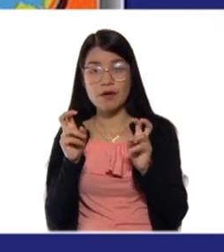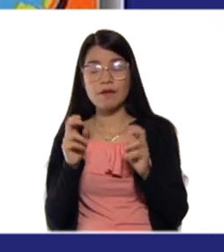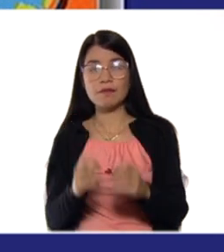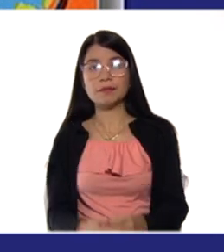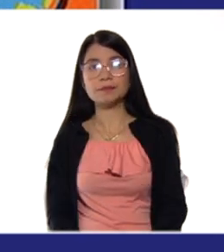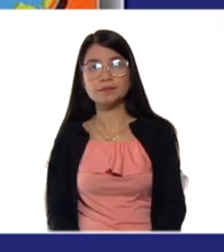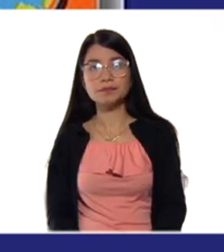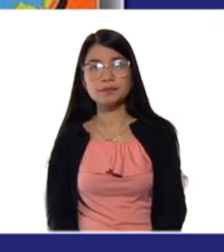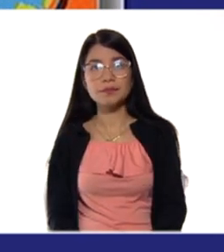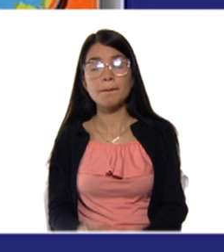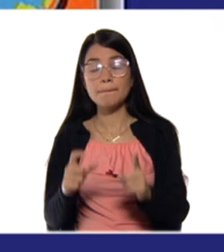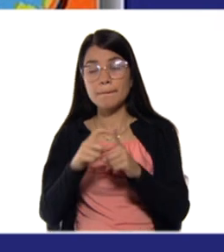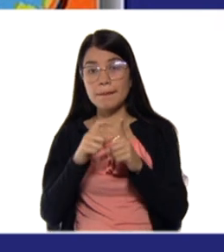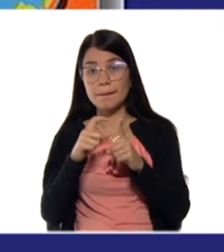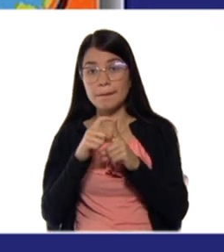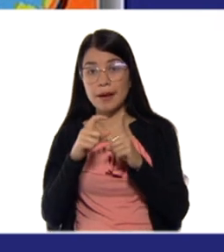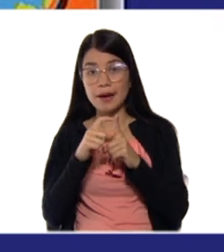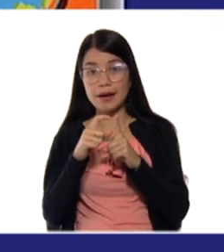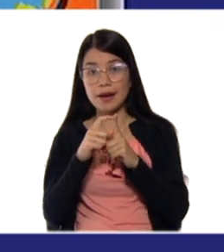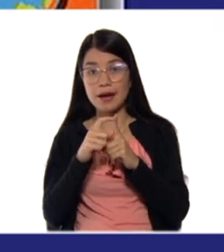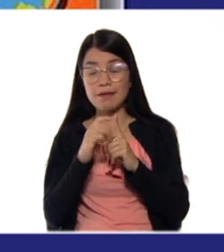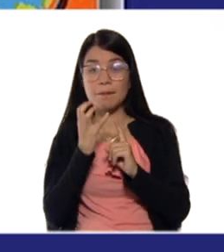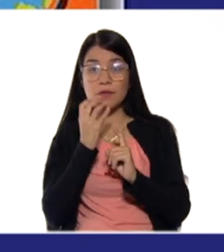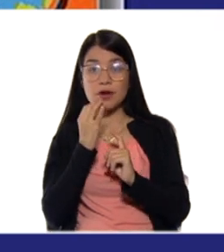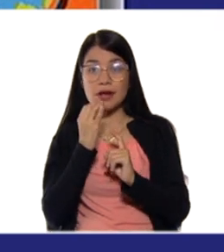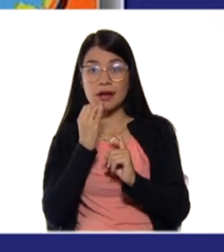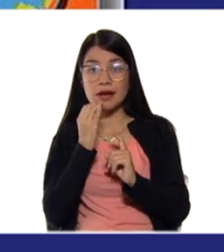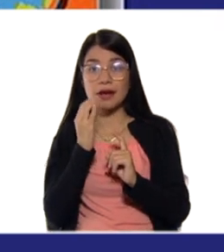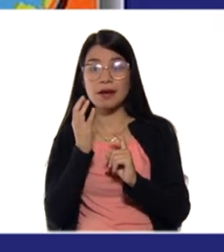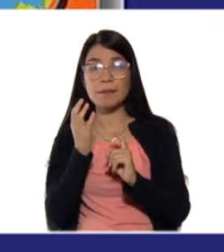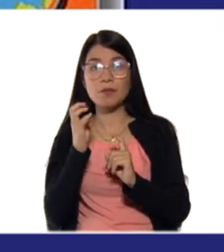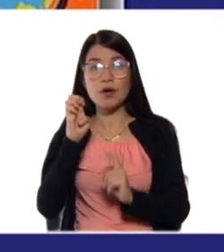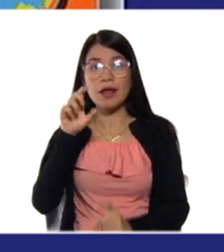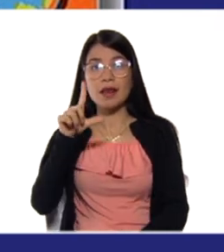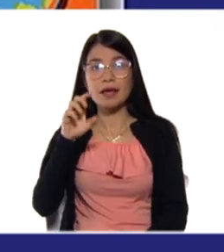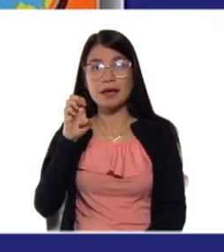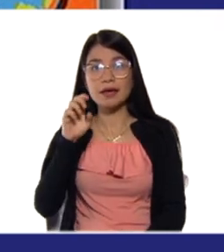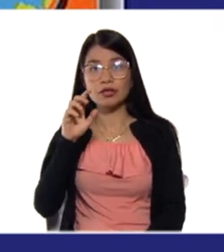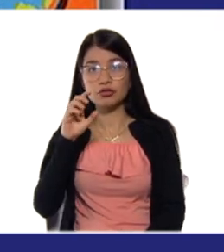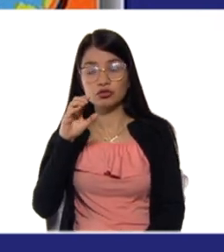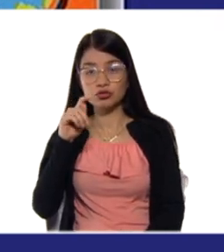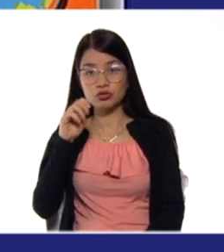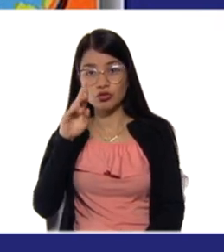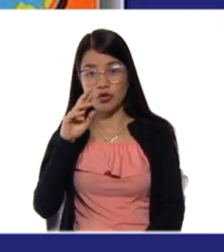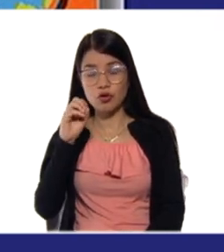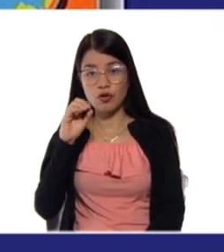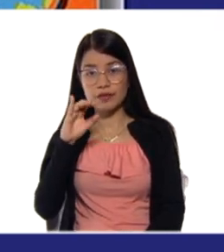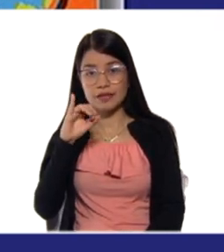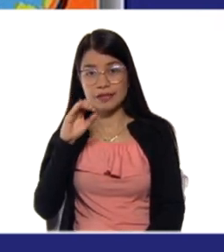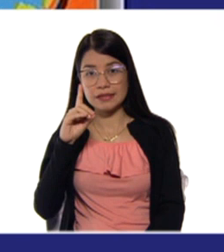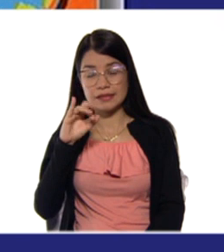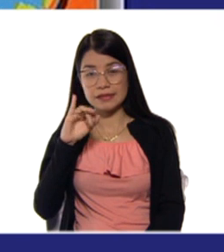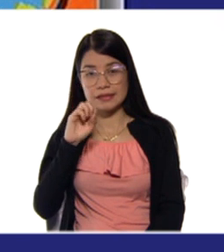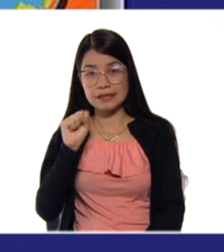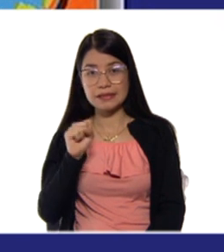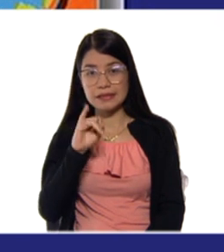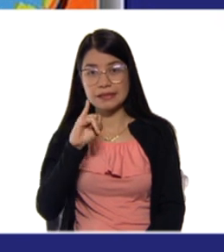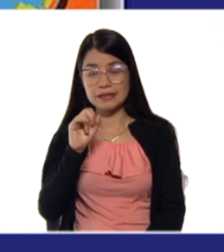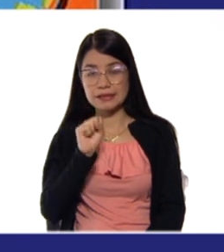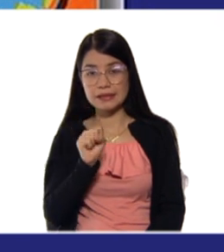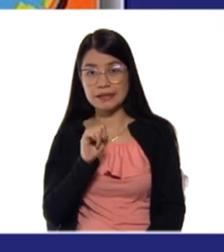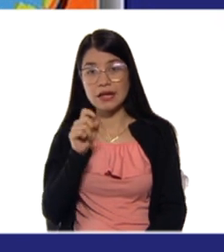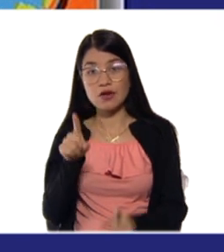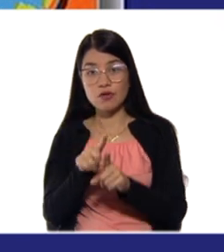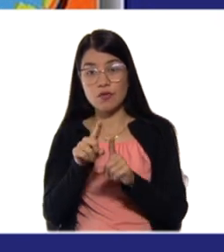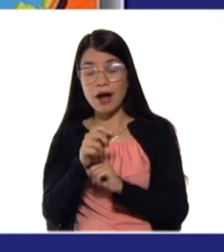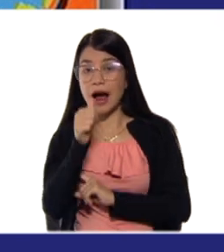el caso del agua. Y venimos hablando del agua. ¿Recuerdan? En ciencia natural, el agua pura no tiene la suficiente cantidad de iones